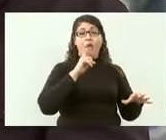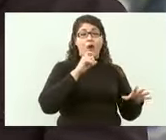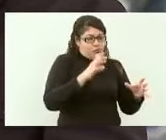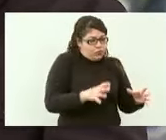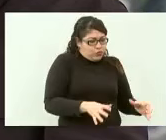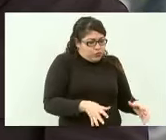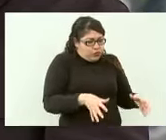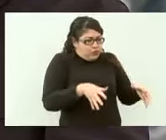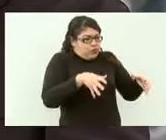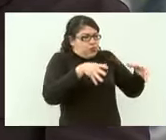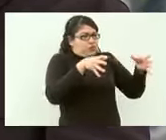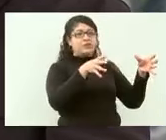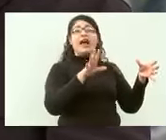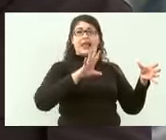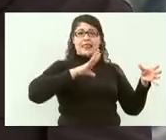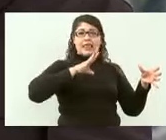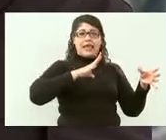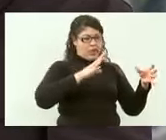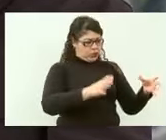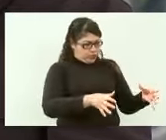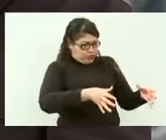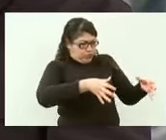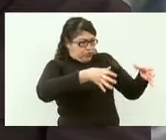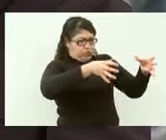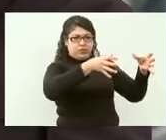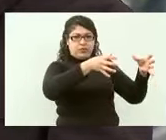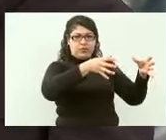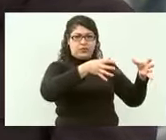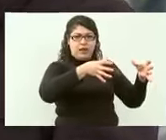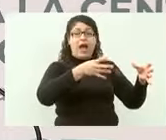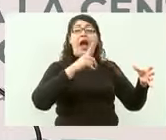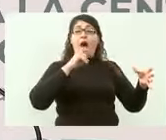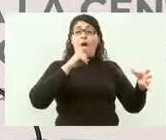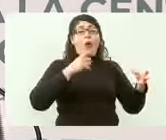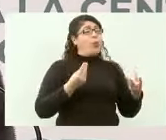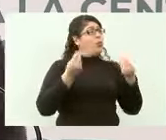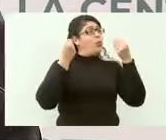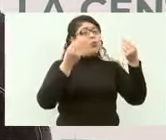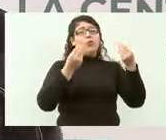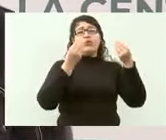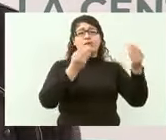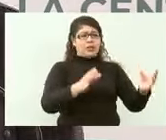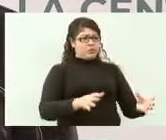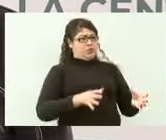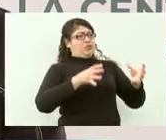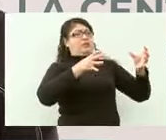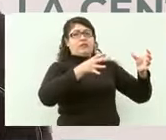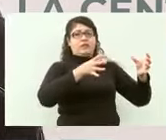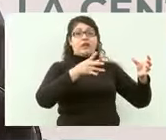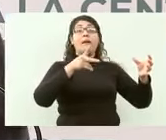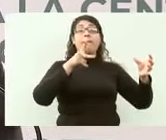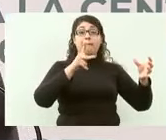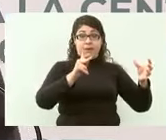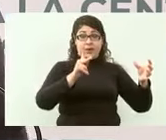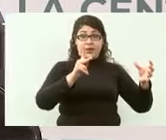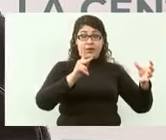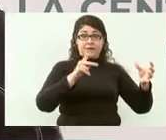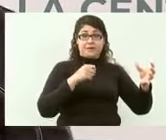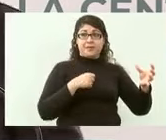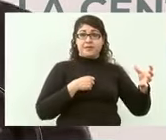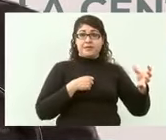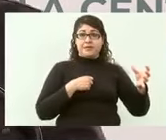tienen capacidad para producir pero no tienen